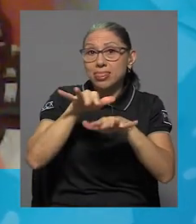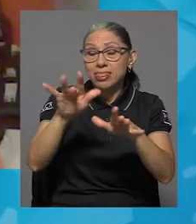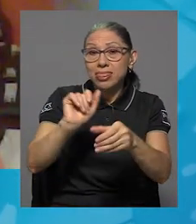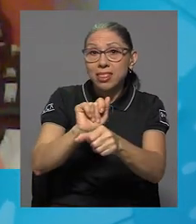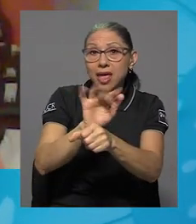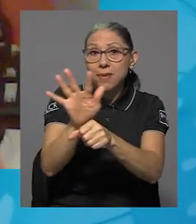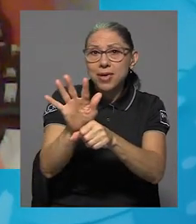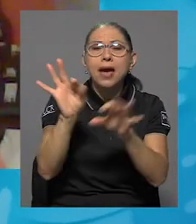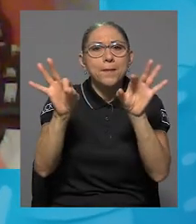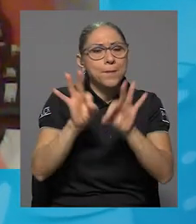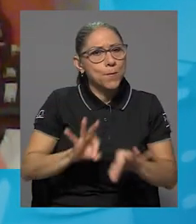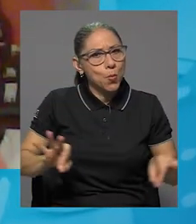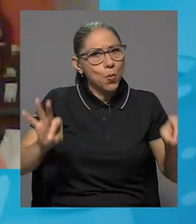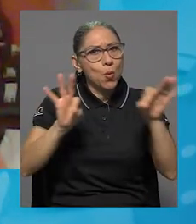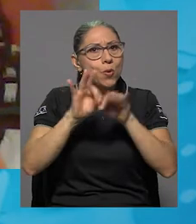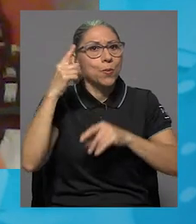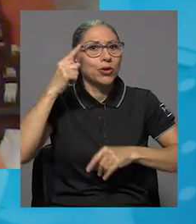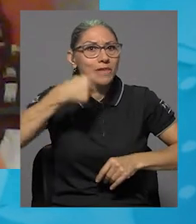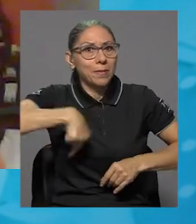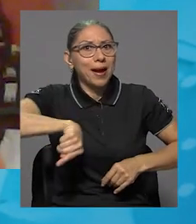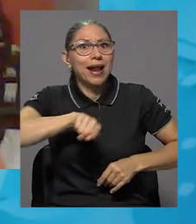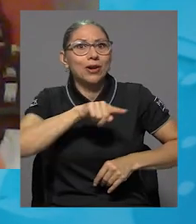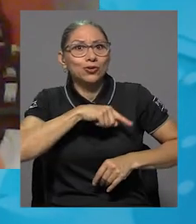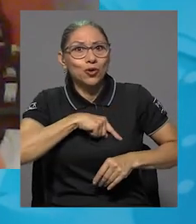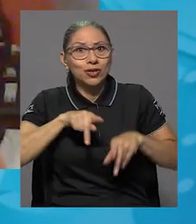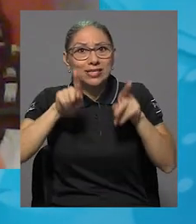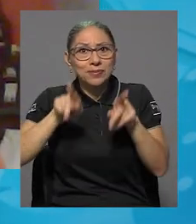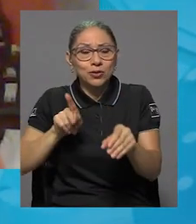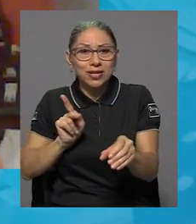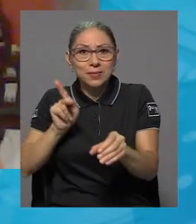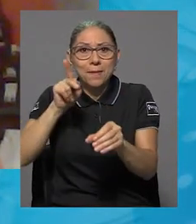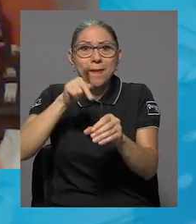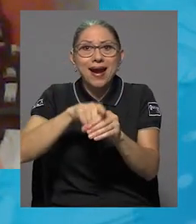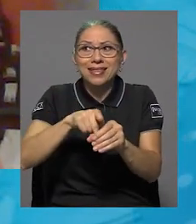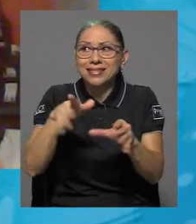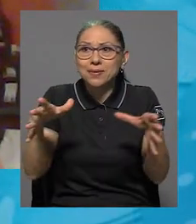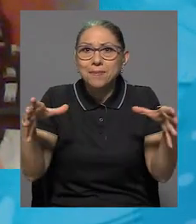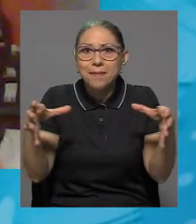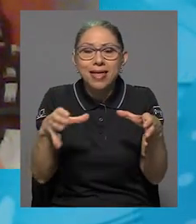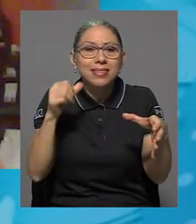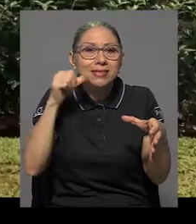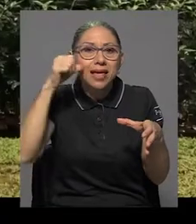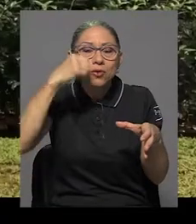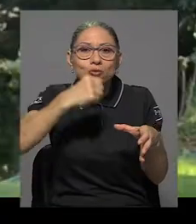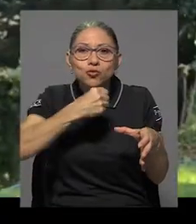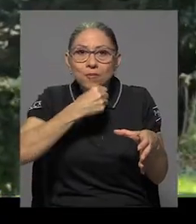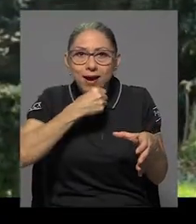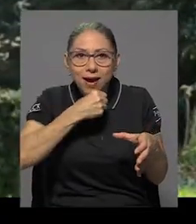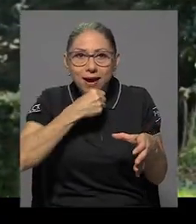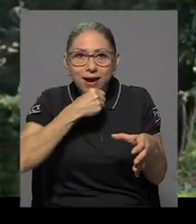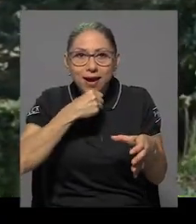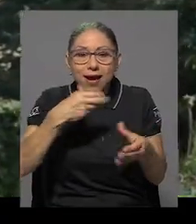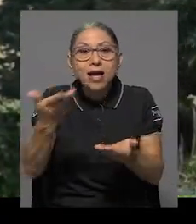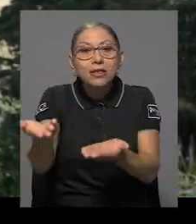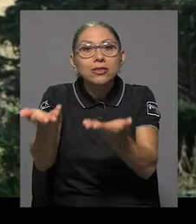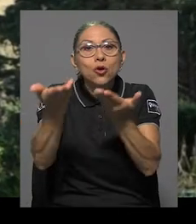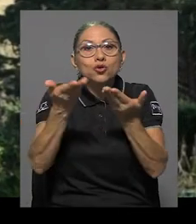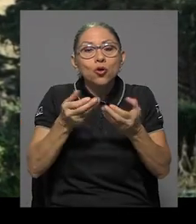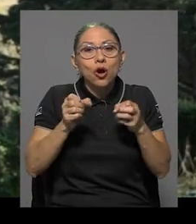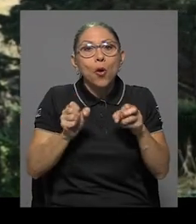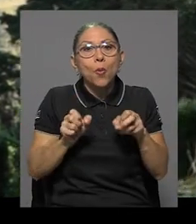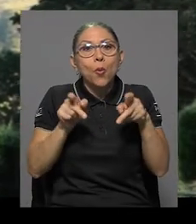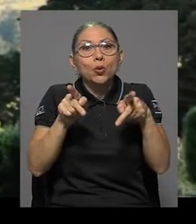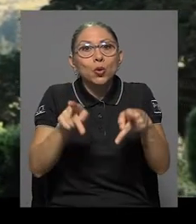importante para nosotros, los participantes de este colectivo de adultos mayores, porque nos dio la oportunidad